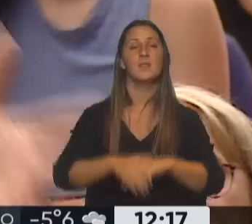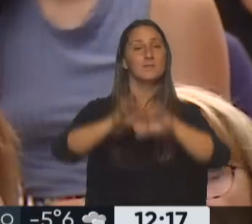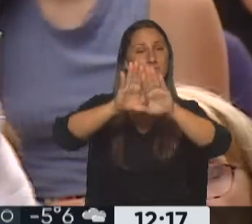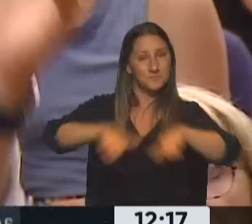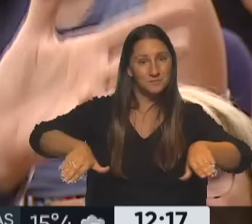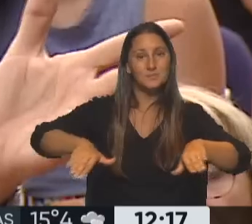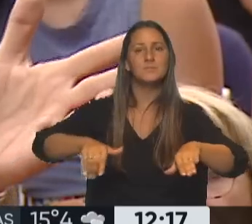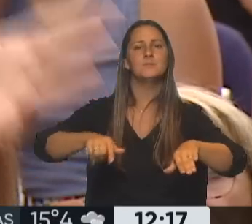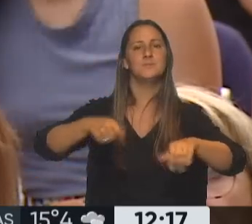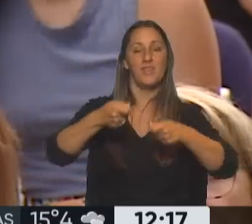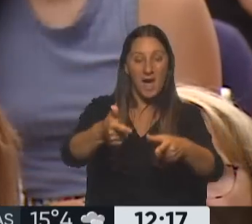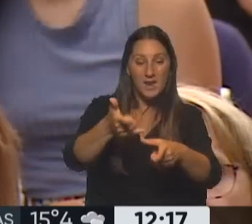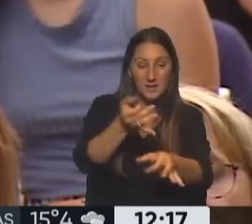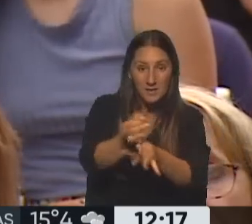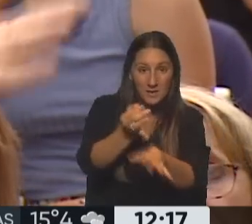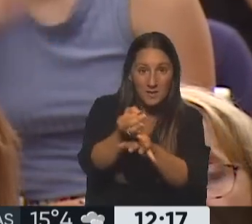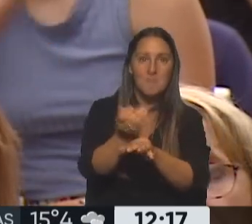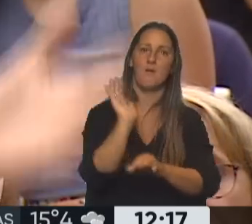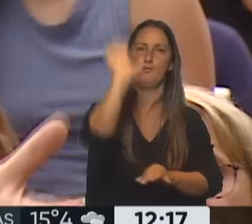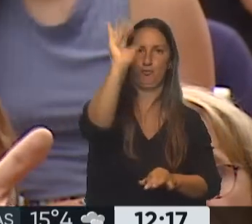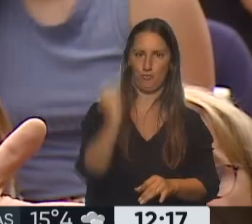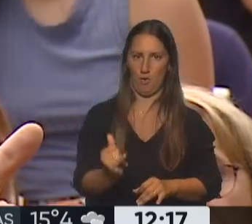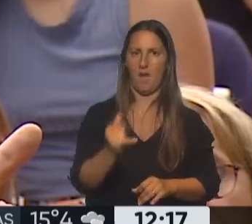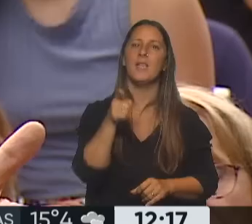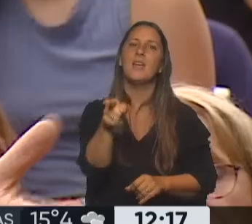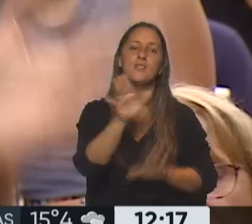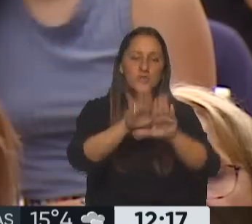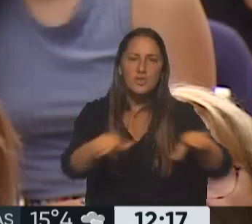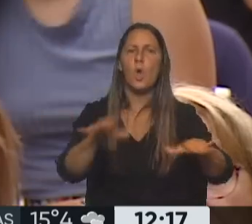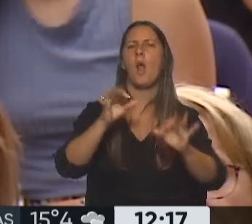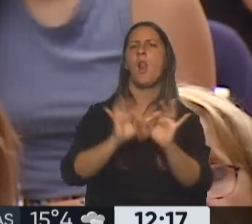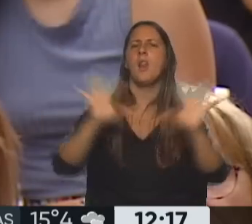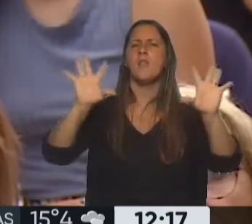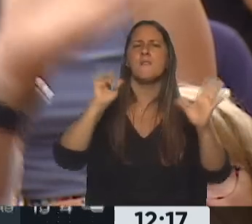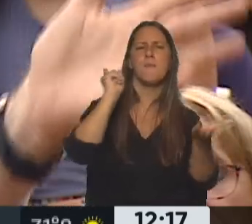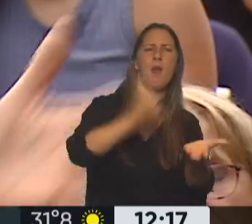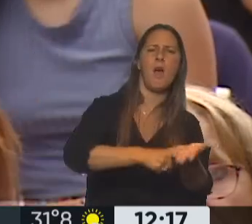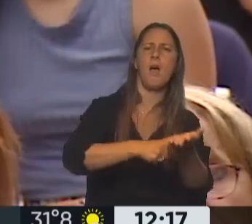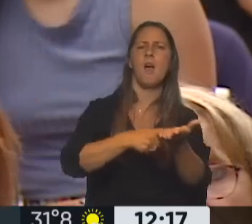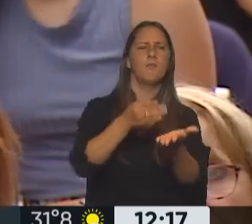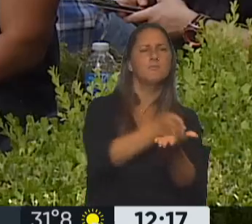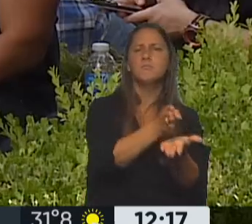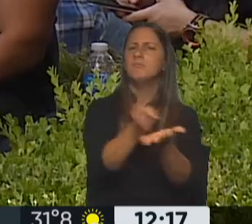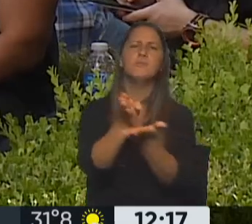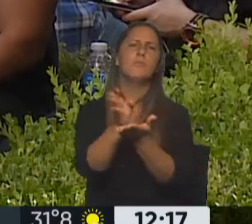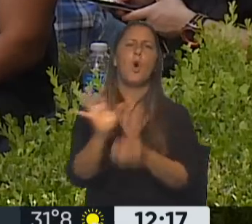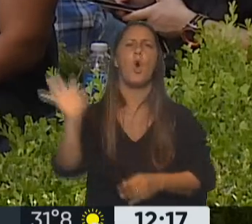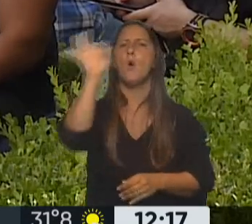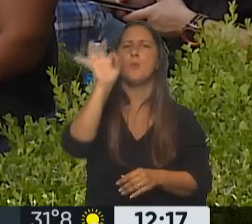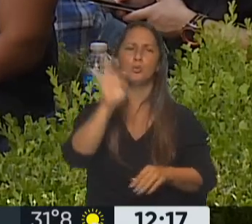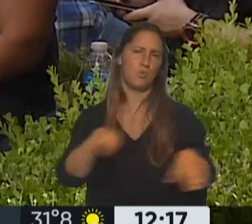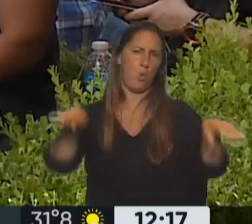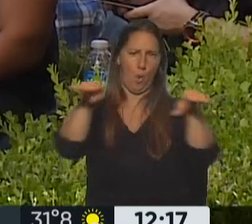futuro. Darles la libertad de elegir. Que puedan elegir su camino con igualdad de oportunidades.